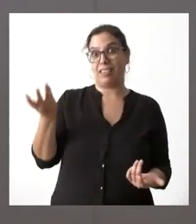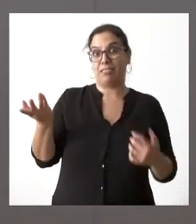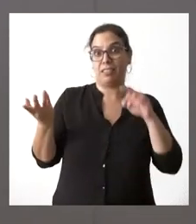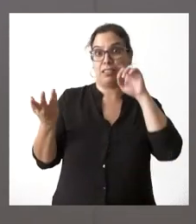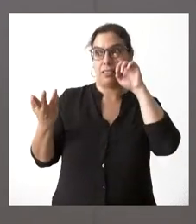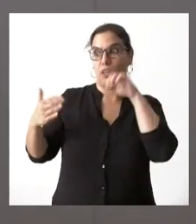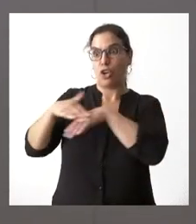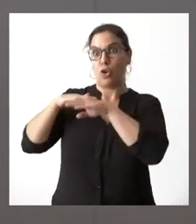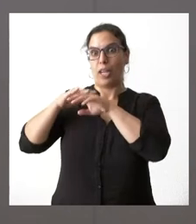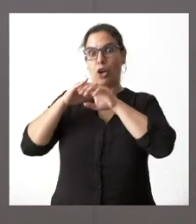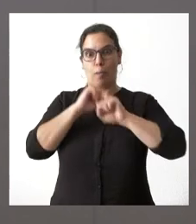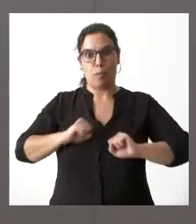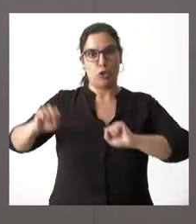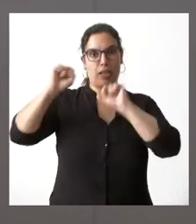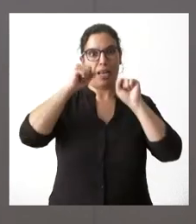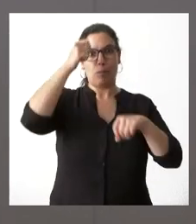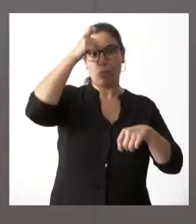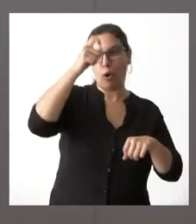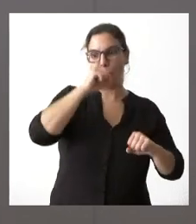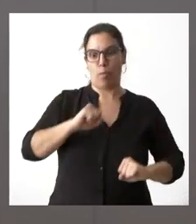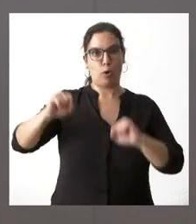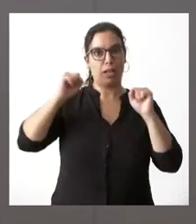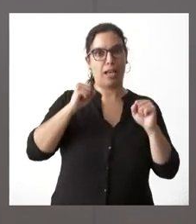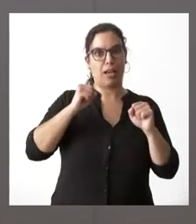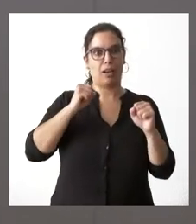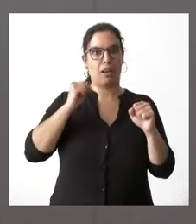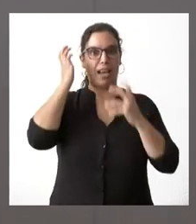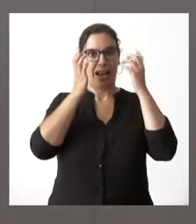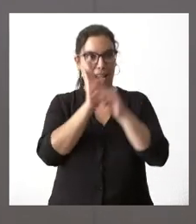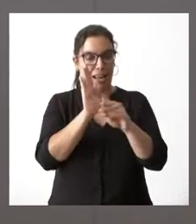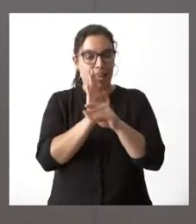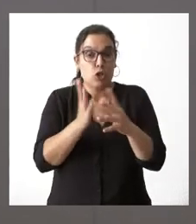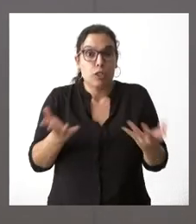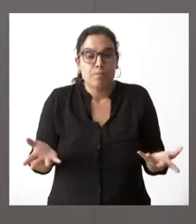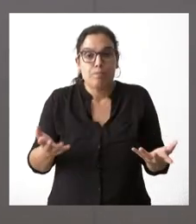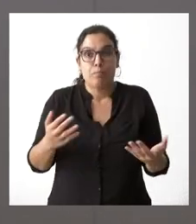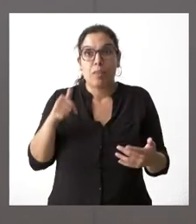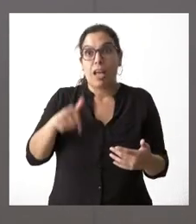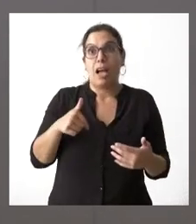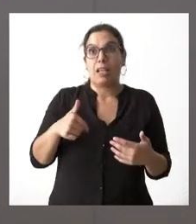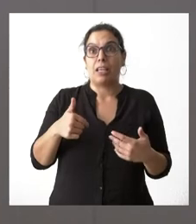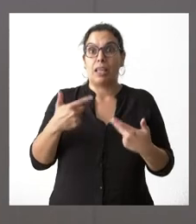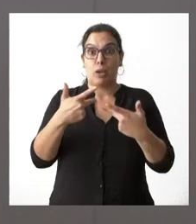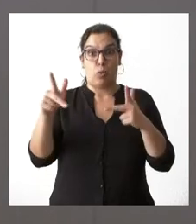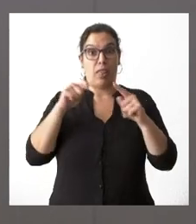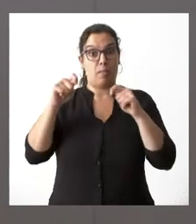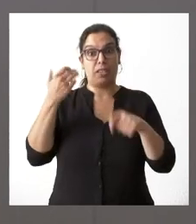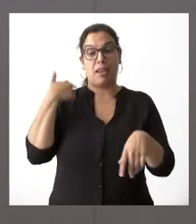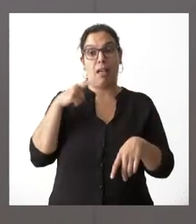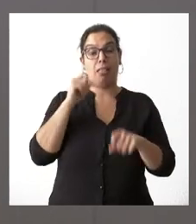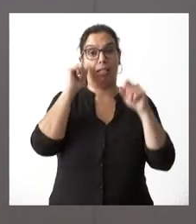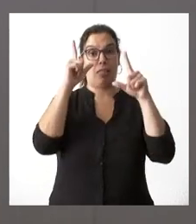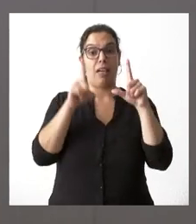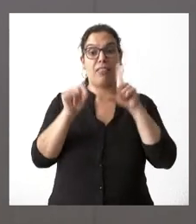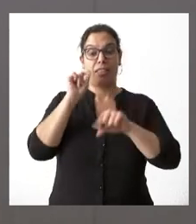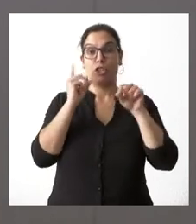proteger al mundo rural a los ganaderos y a la ganadería extensiva es que en esta rueda de prensa vemos ya dos decisiones del gobierno que